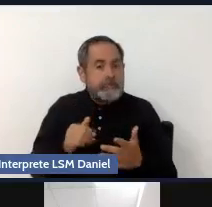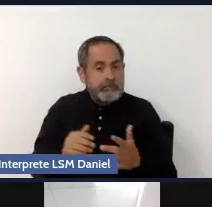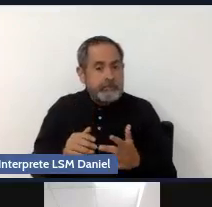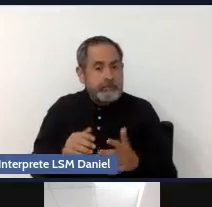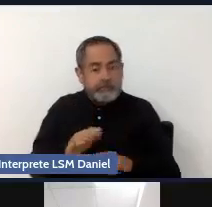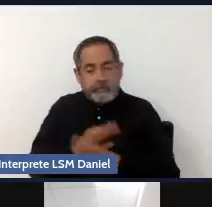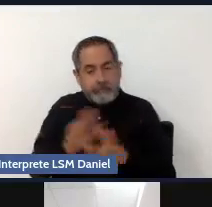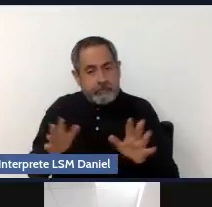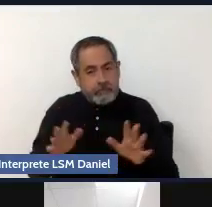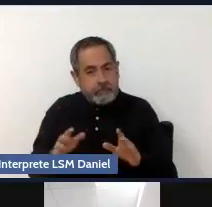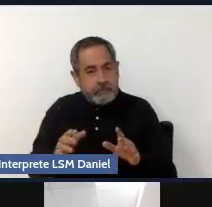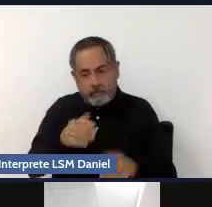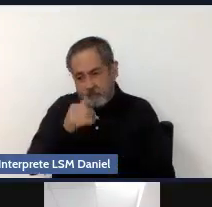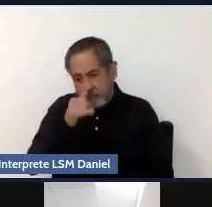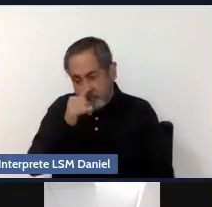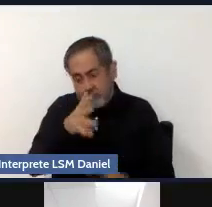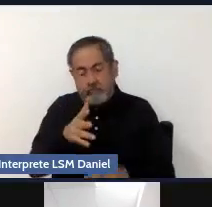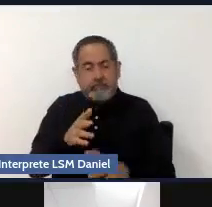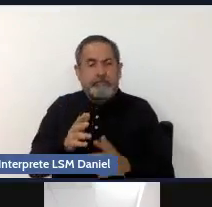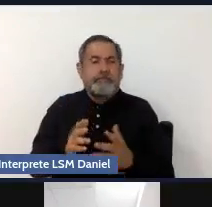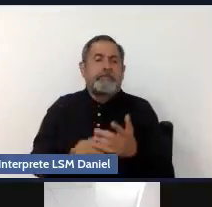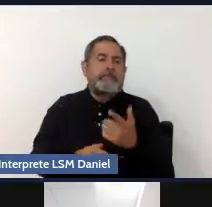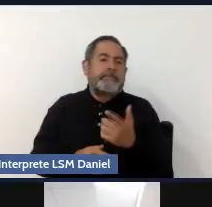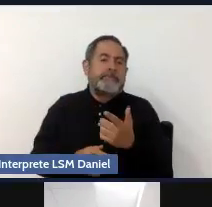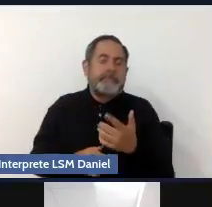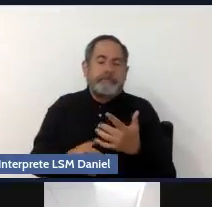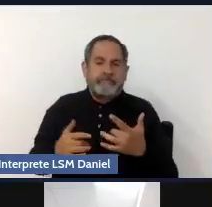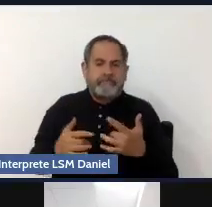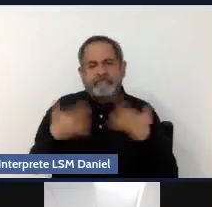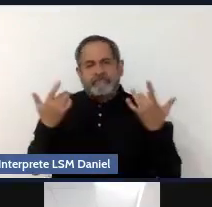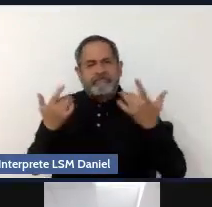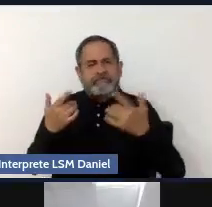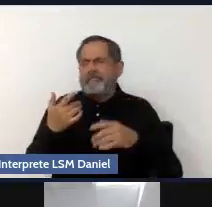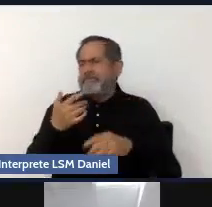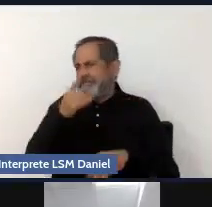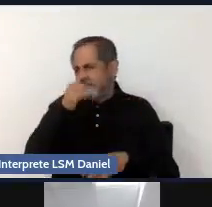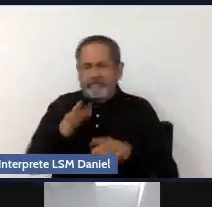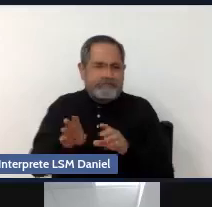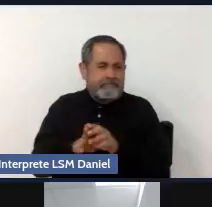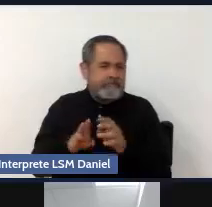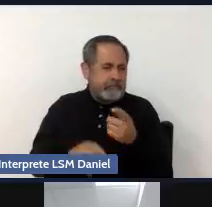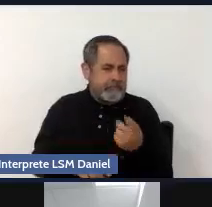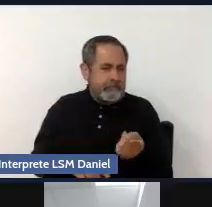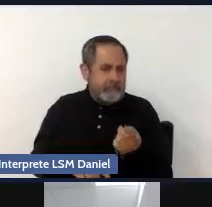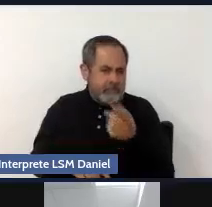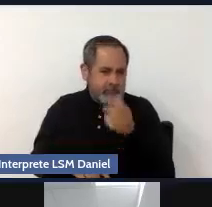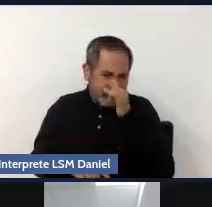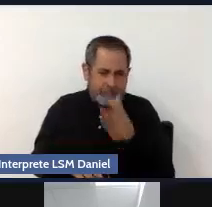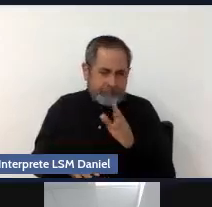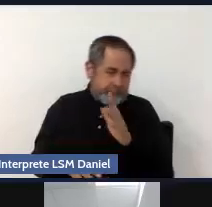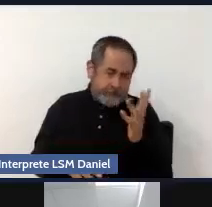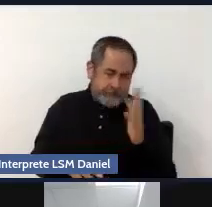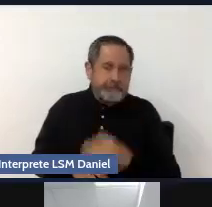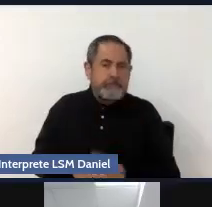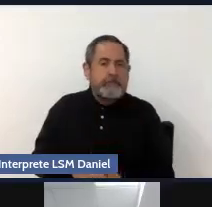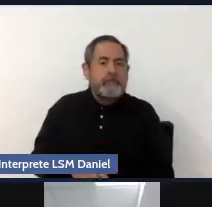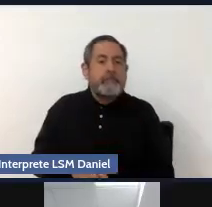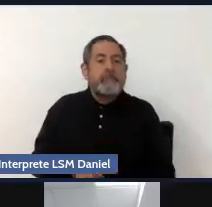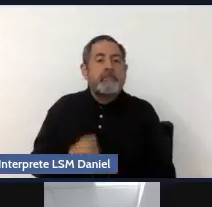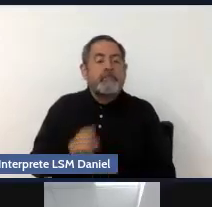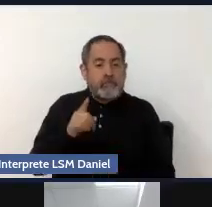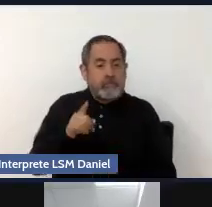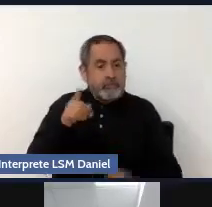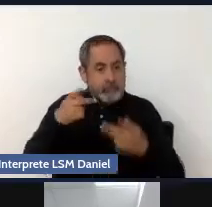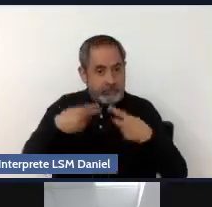esta reacción impulsiva o de agresión. Entonces, cuando ya alguien